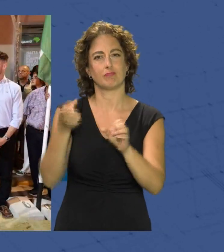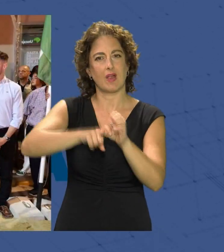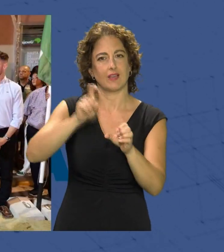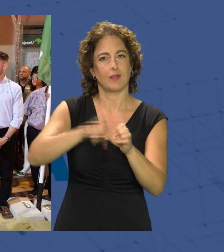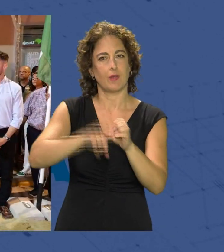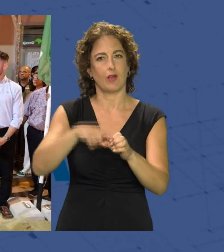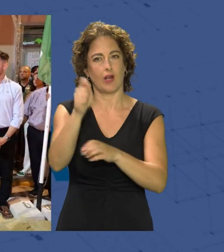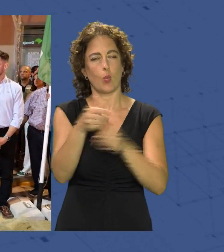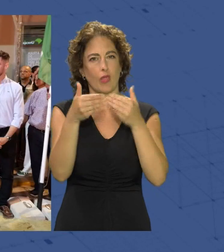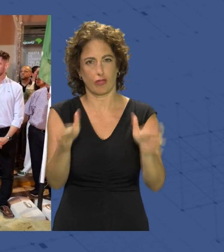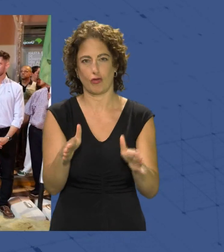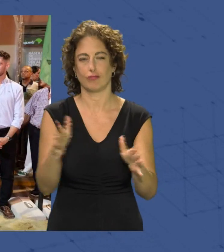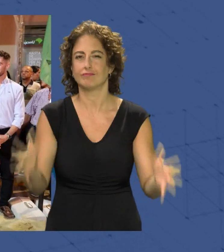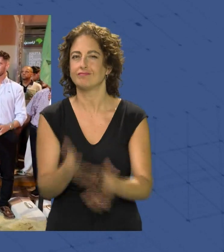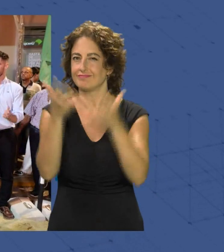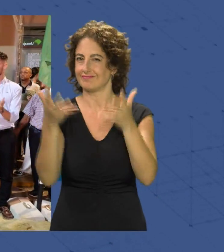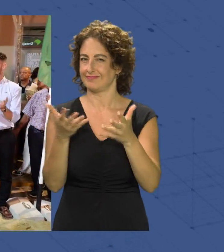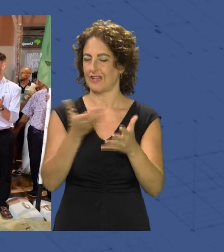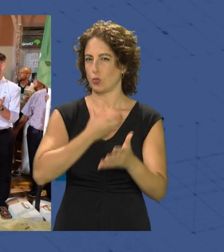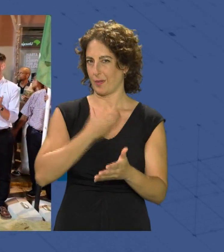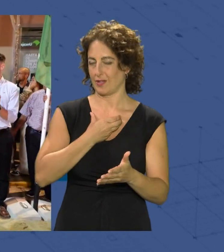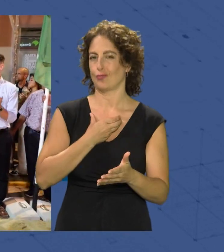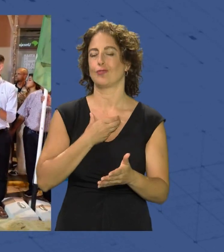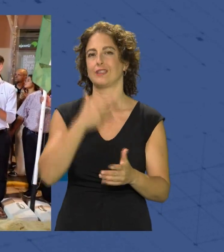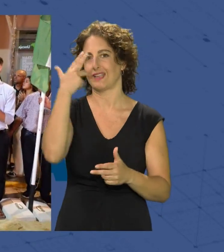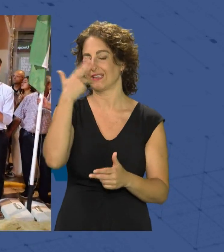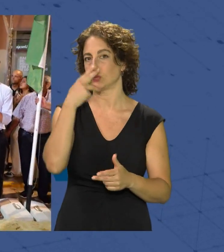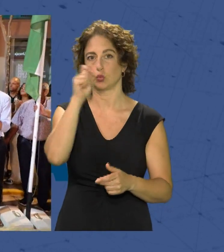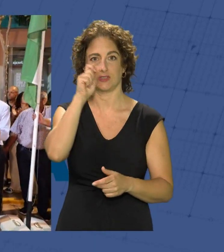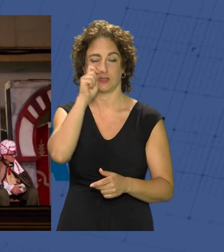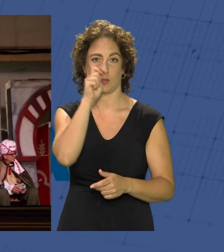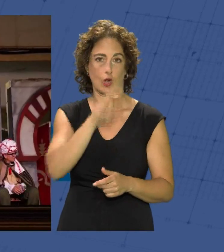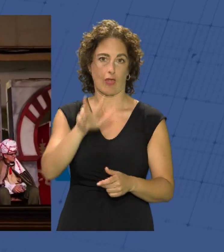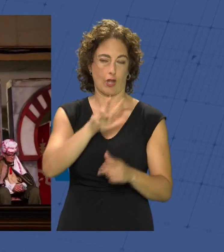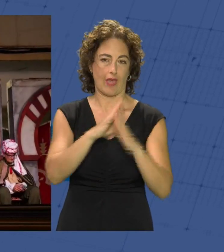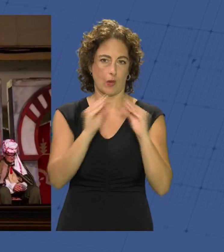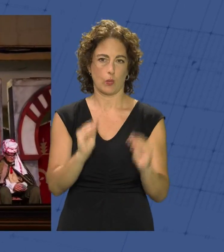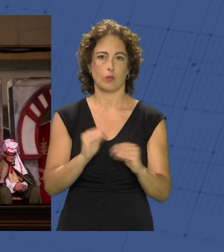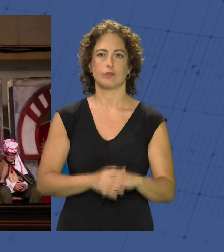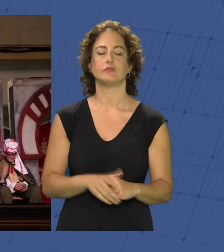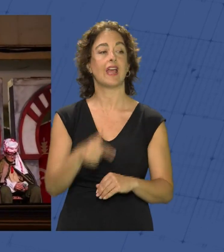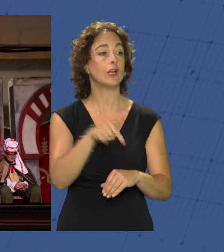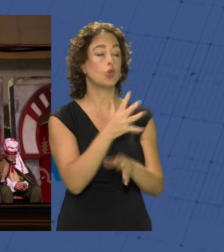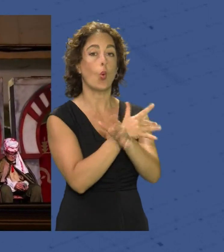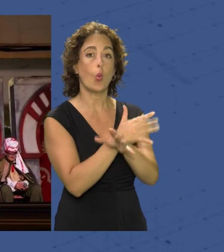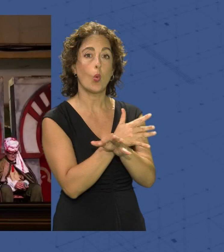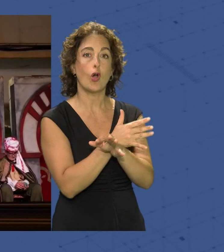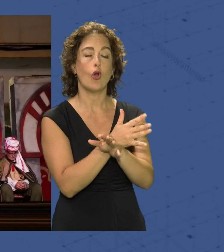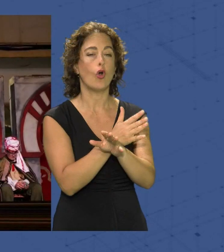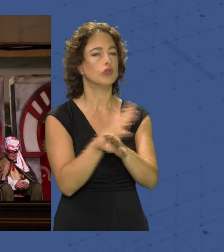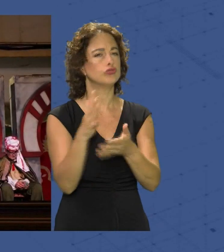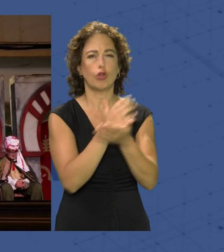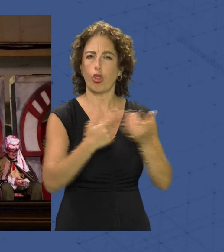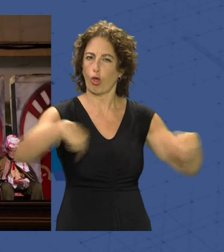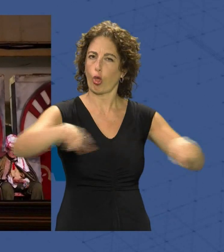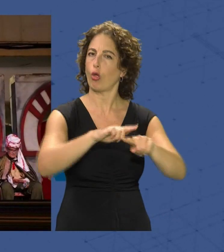evento impulsado por el Consistorio de Burchena que además son de interés turístico nacional de Andalucía estos juegos es de todos y para todos